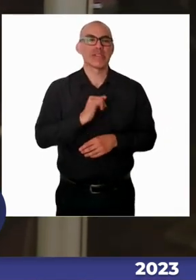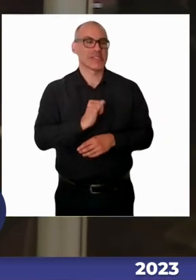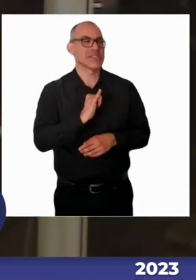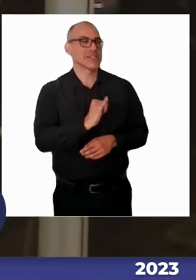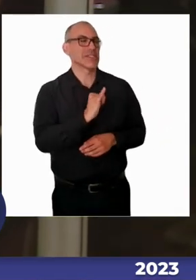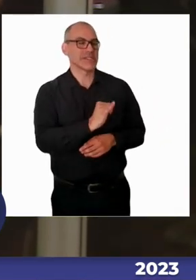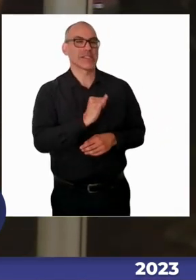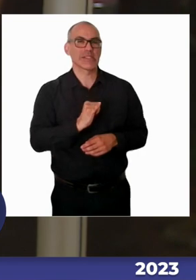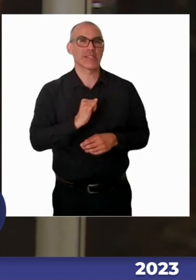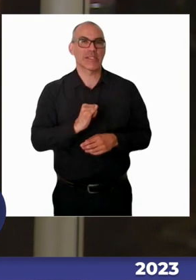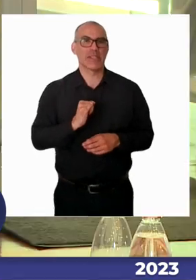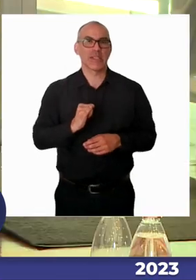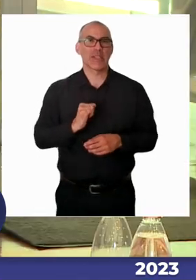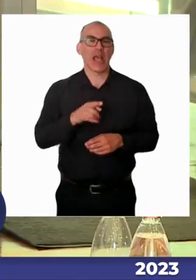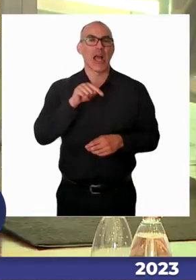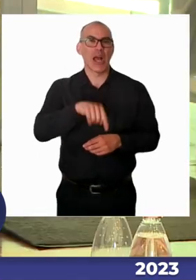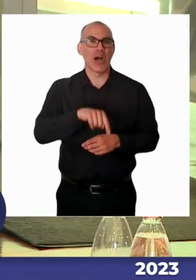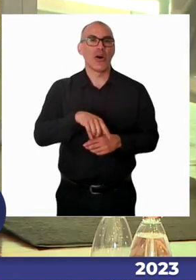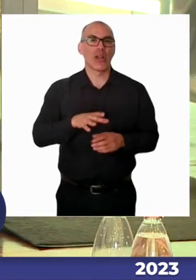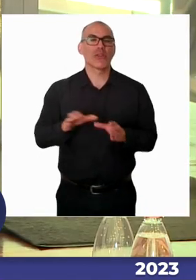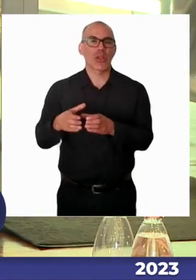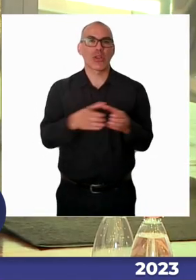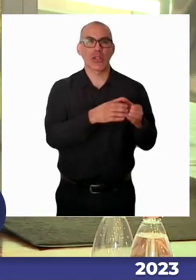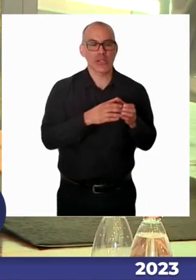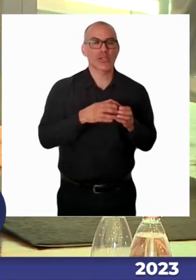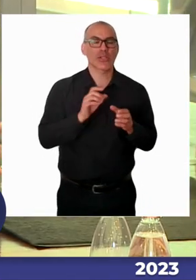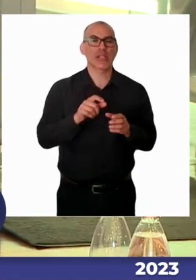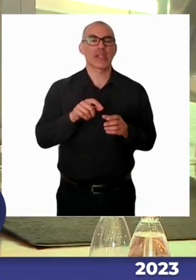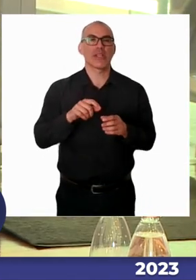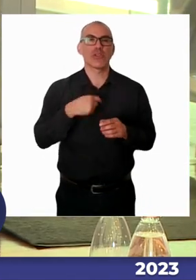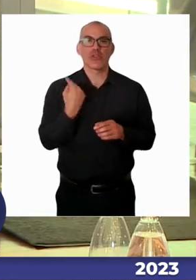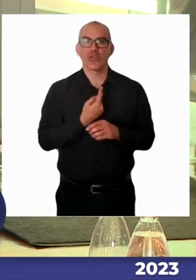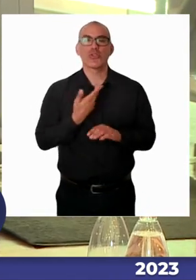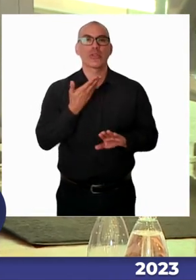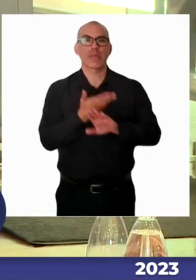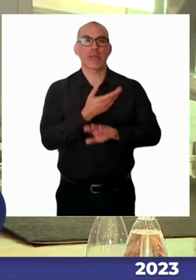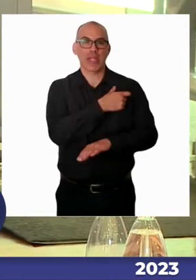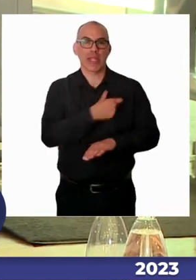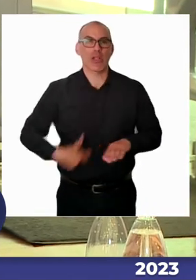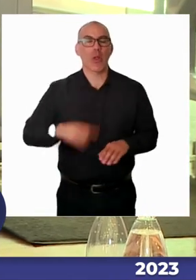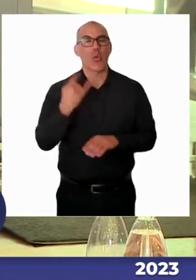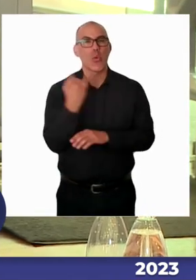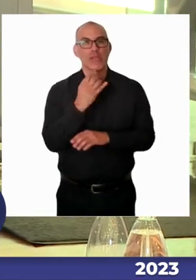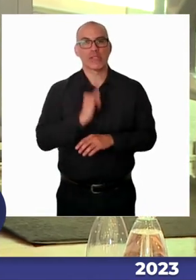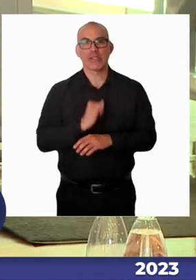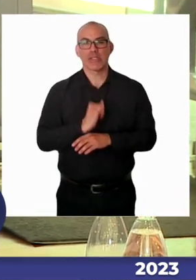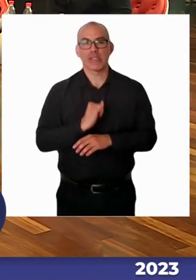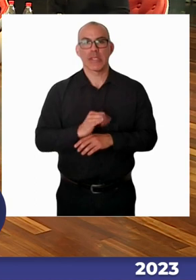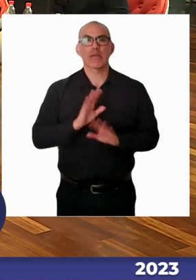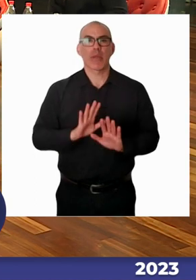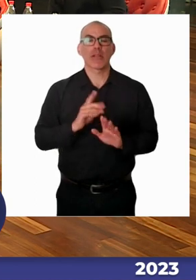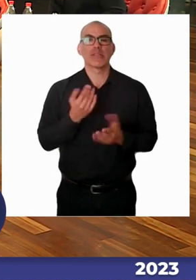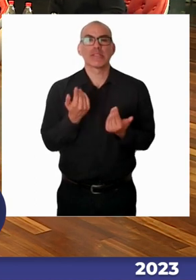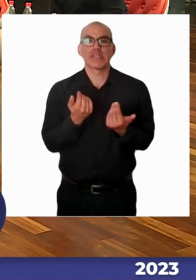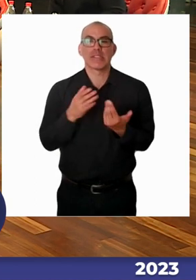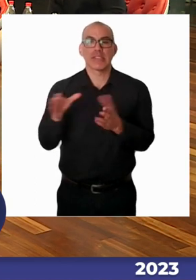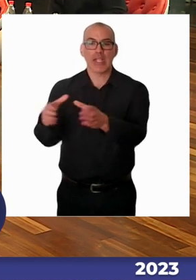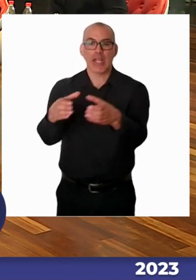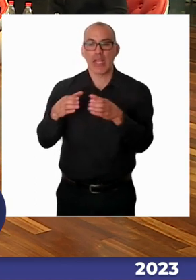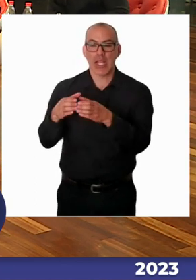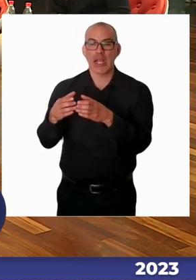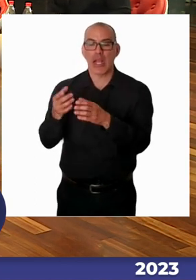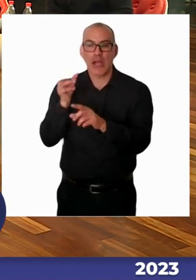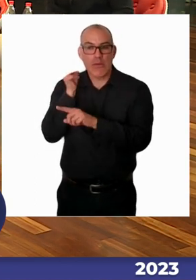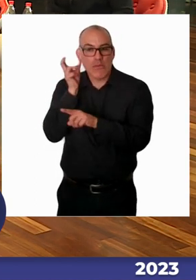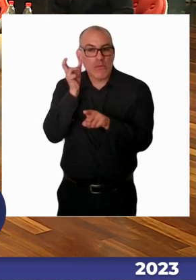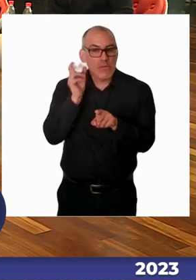a las organizaciones sociales. Y nosotros le hemos pedido al gobierno a retirar las urgencias, en fin. ¿Por qué necesitamos escuchar a las organizaciones? Y ha sido muy